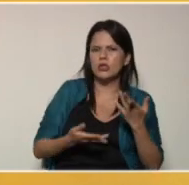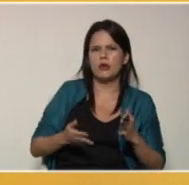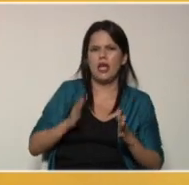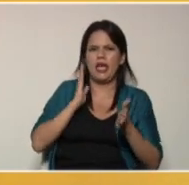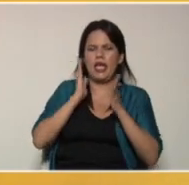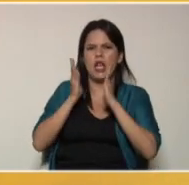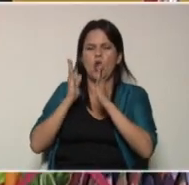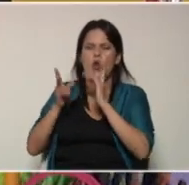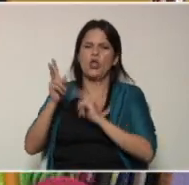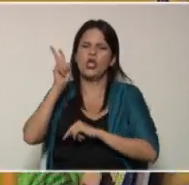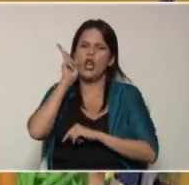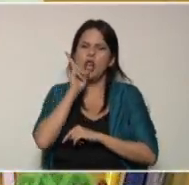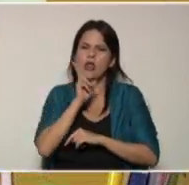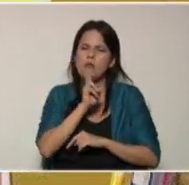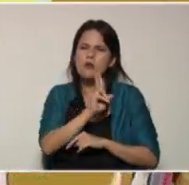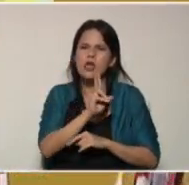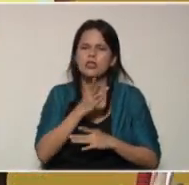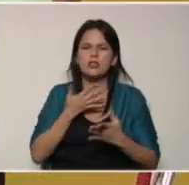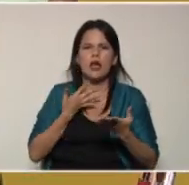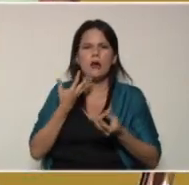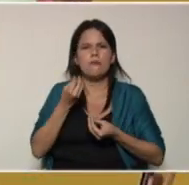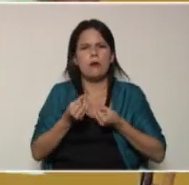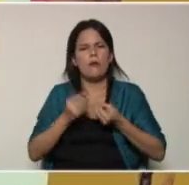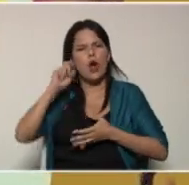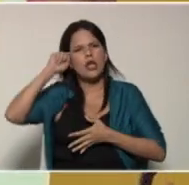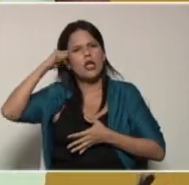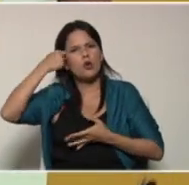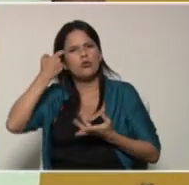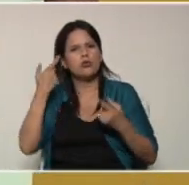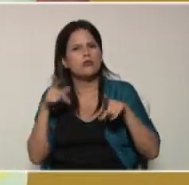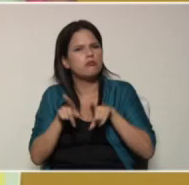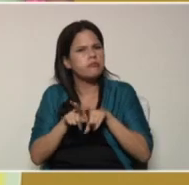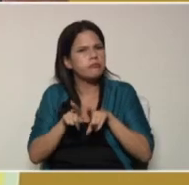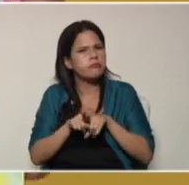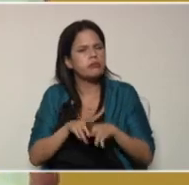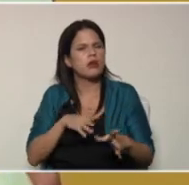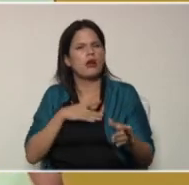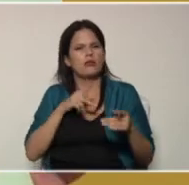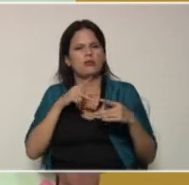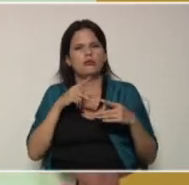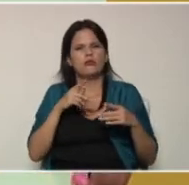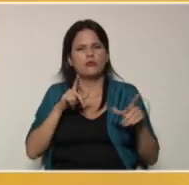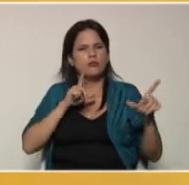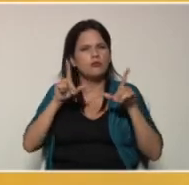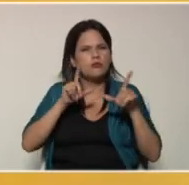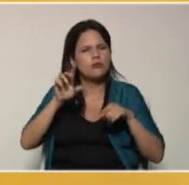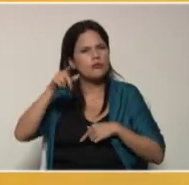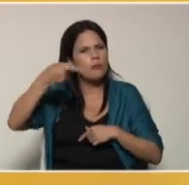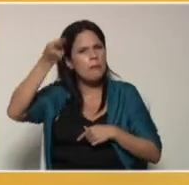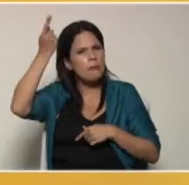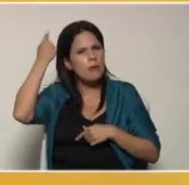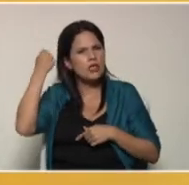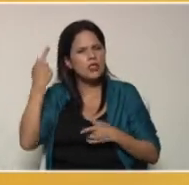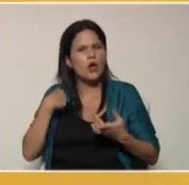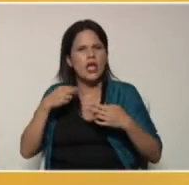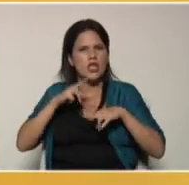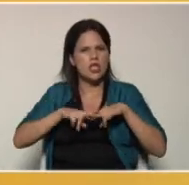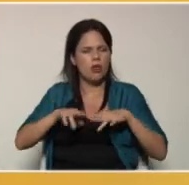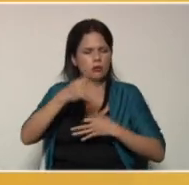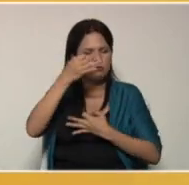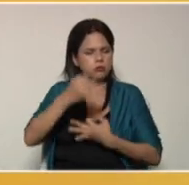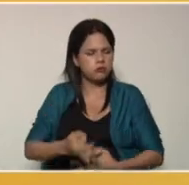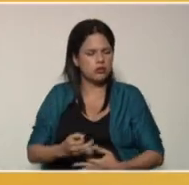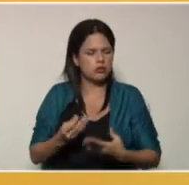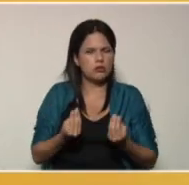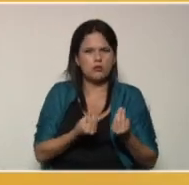orden y la limpieza, vamos a recordarle también, los programas pasados, hemos dicho que el niño nos debe acompañar en